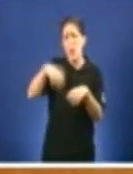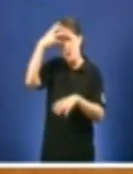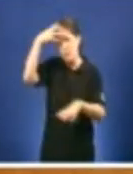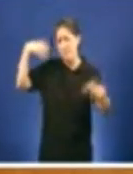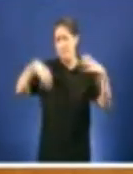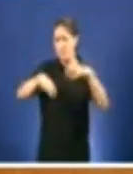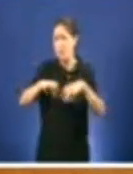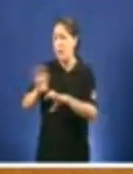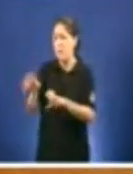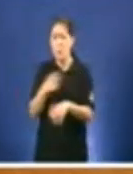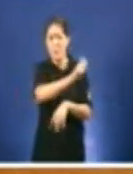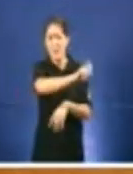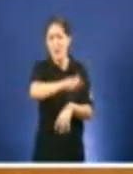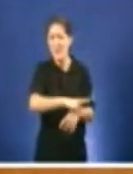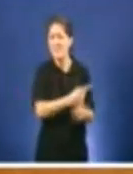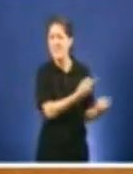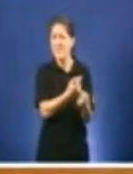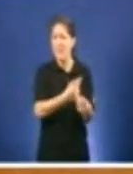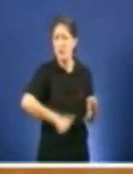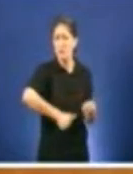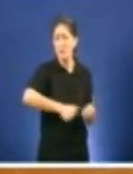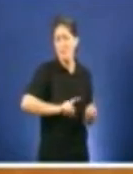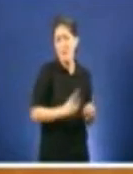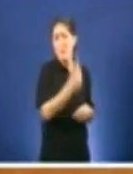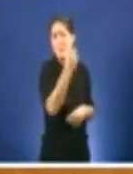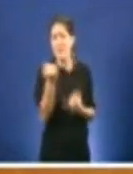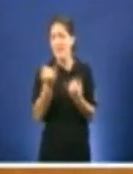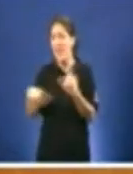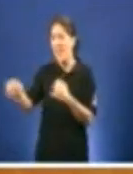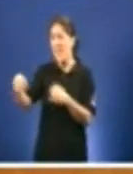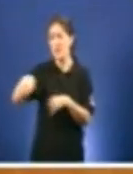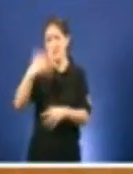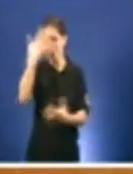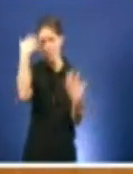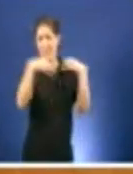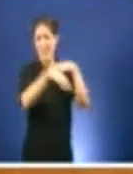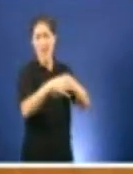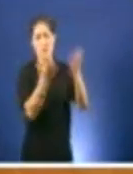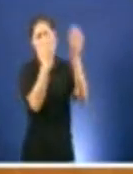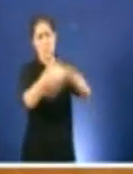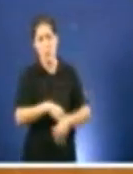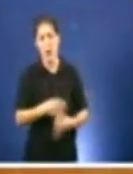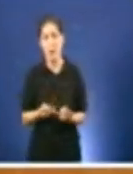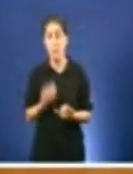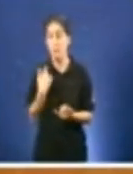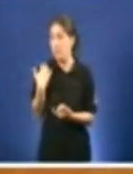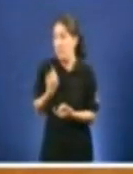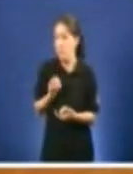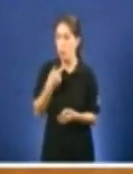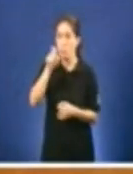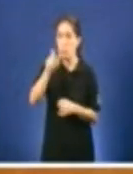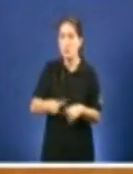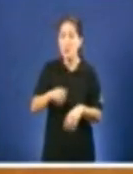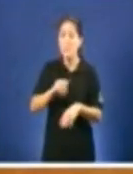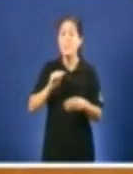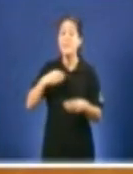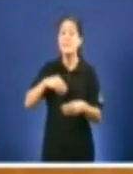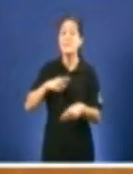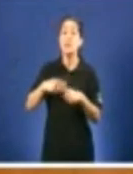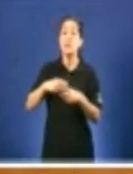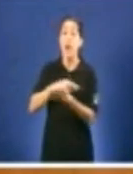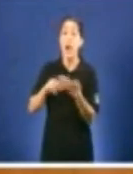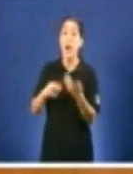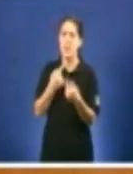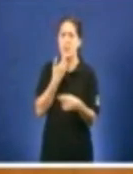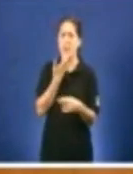cos máis necesitados que ten o Partido Popular. E xemplo do que digo son as recentes declaracións do presidente da Xunta que, ante o elevado